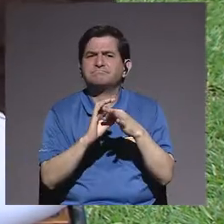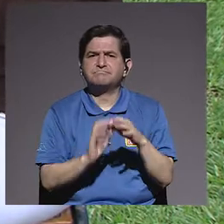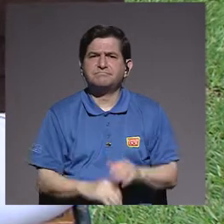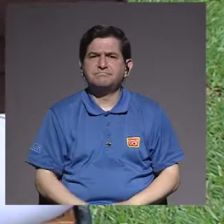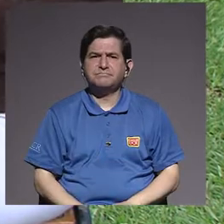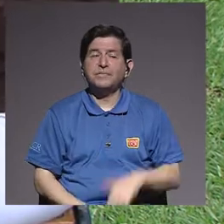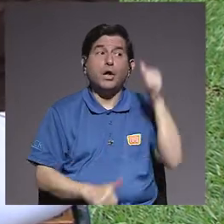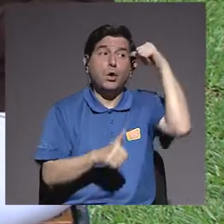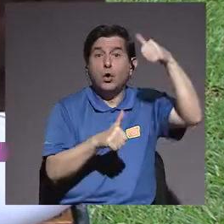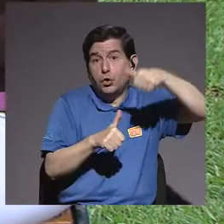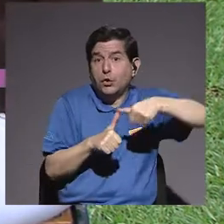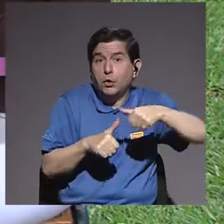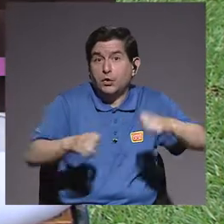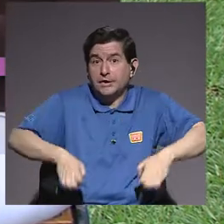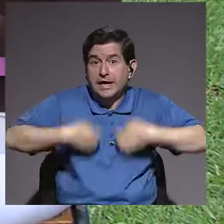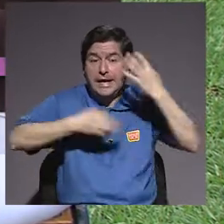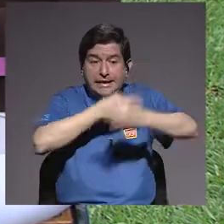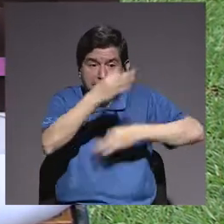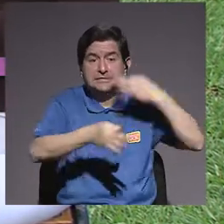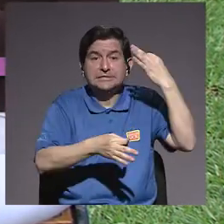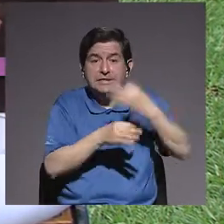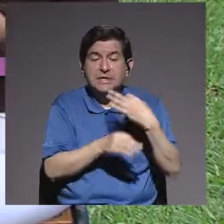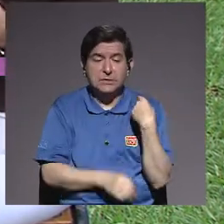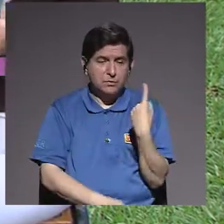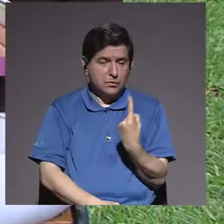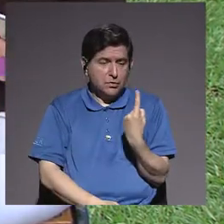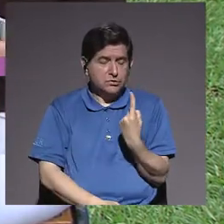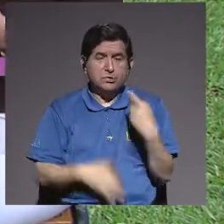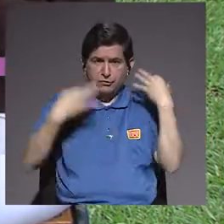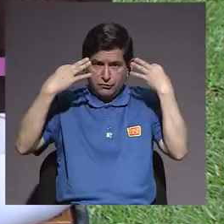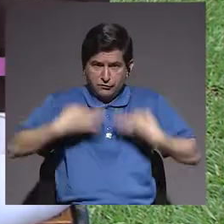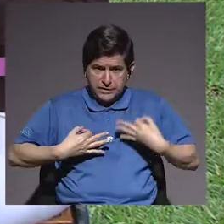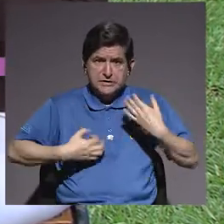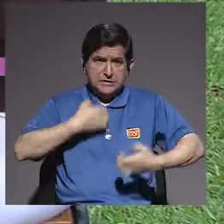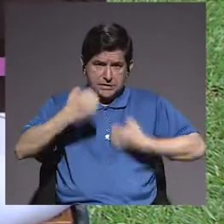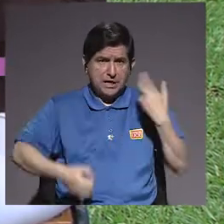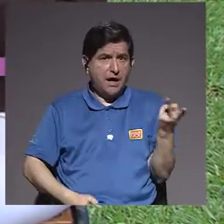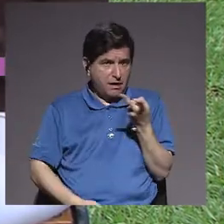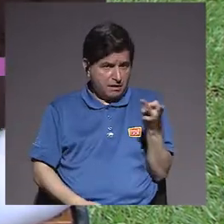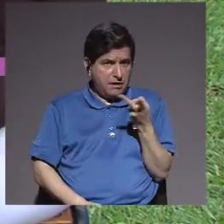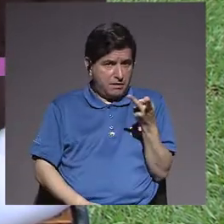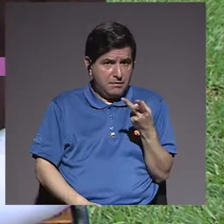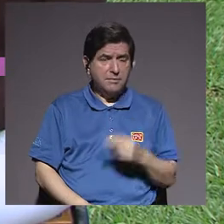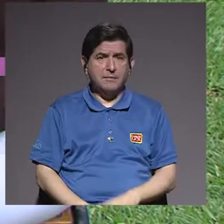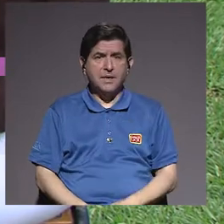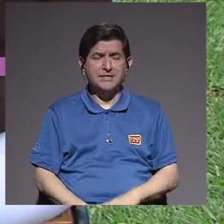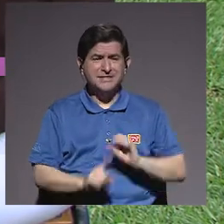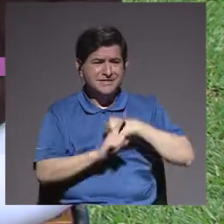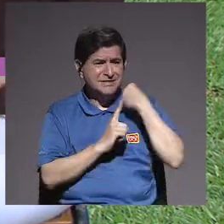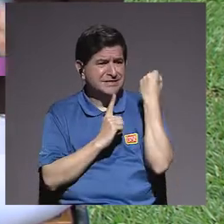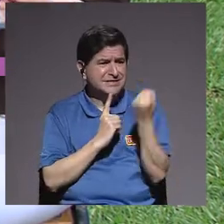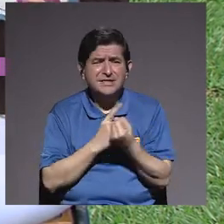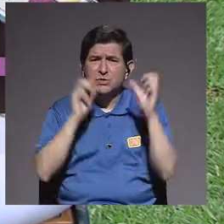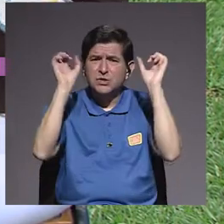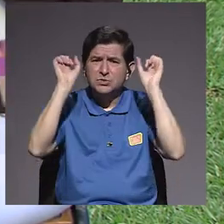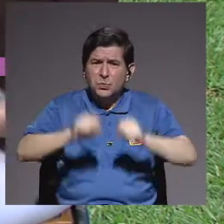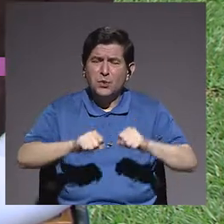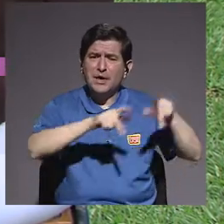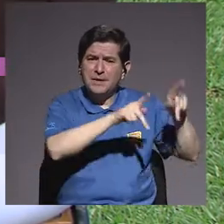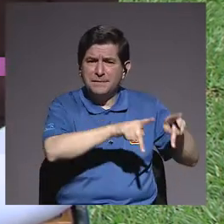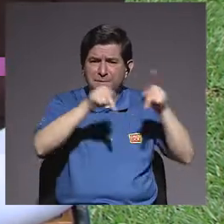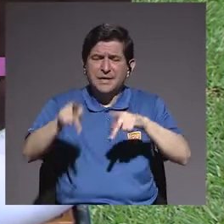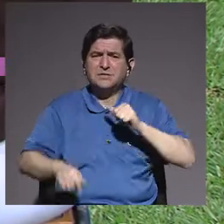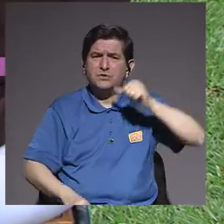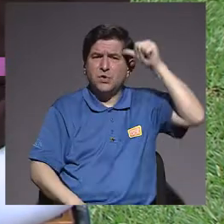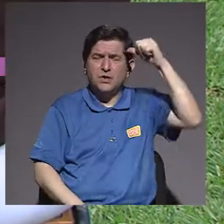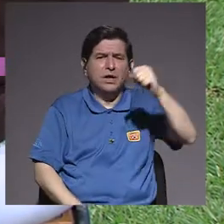recordar que existen tipos de soledad, tanto física como emocional y qué circunstancias son las que pueden hacer que las